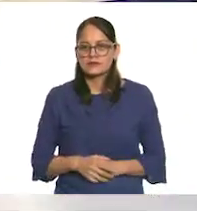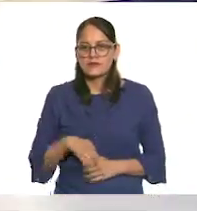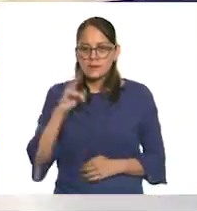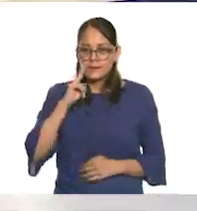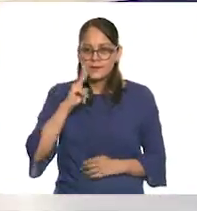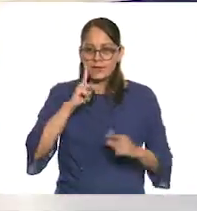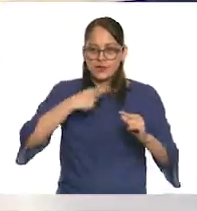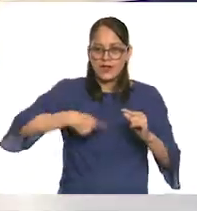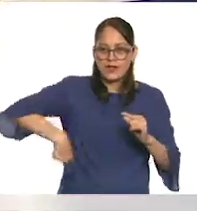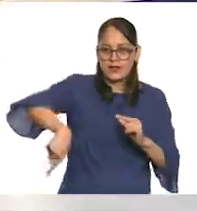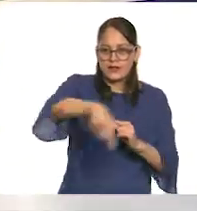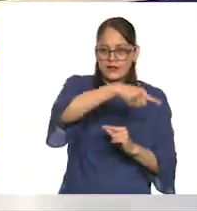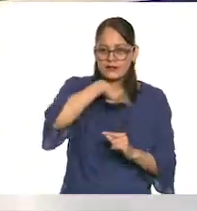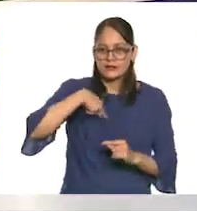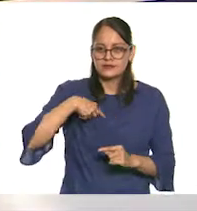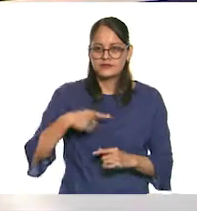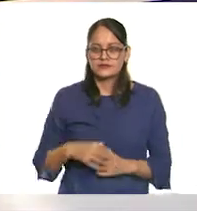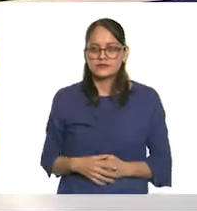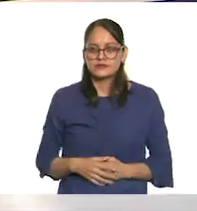darle vuelta, vuelta, vuelta, vuelta.